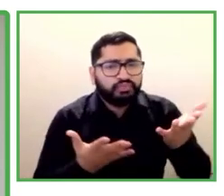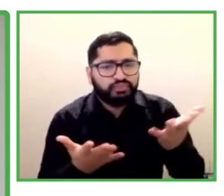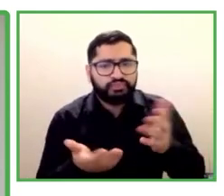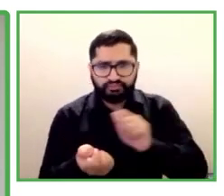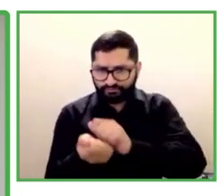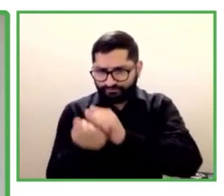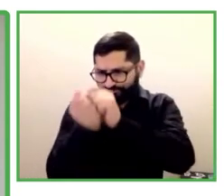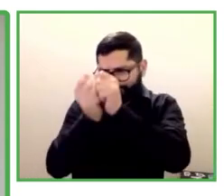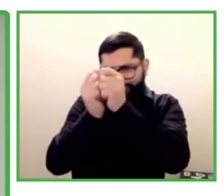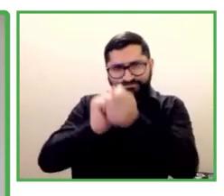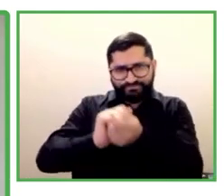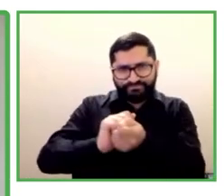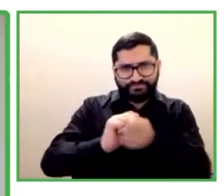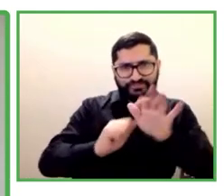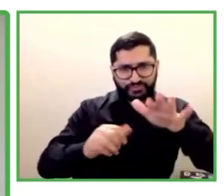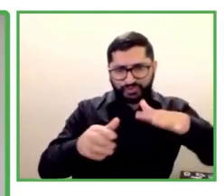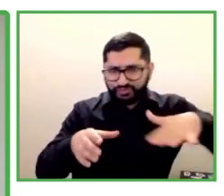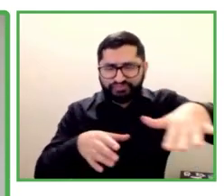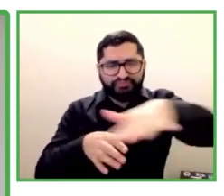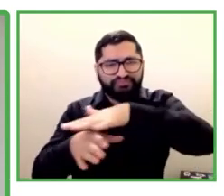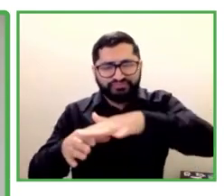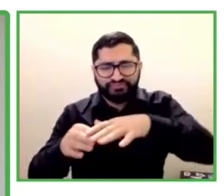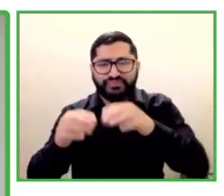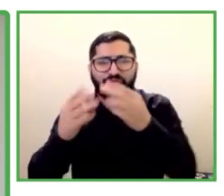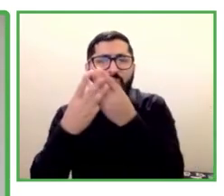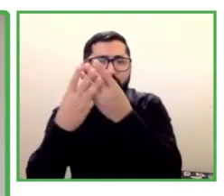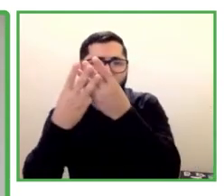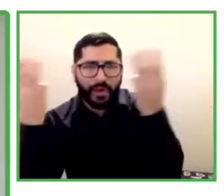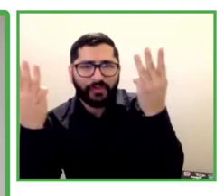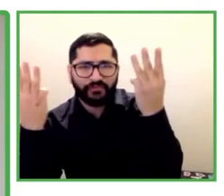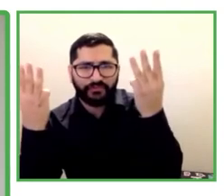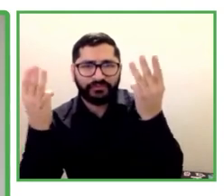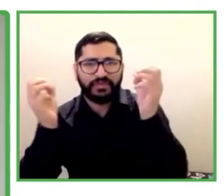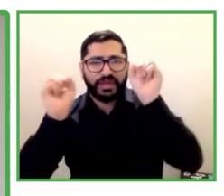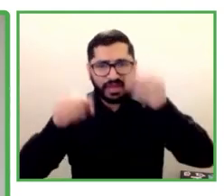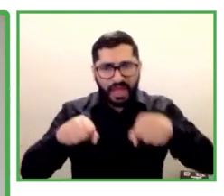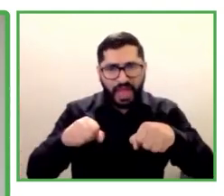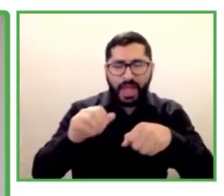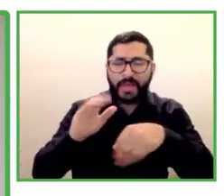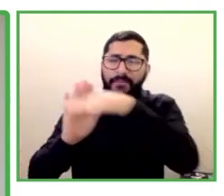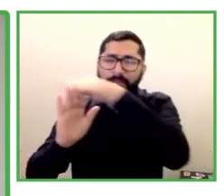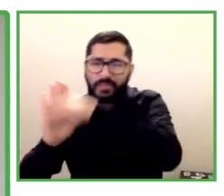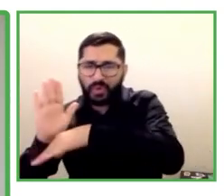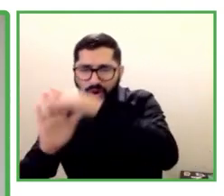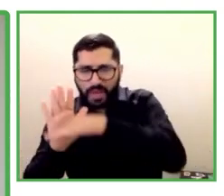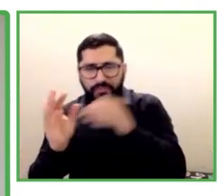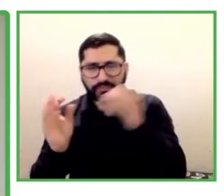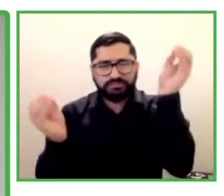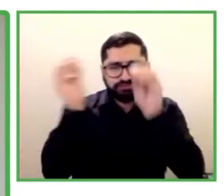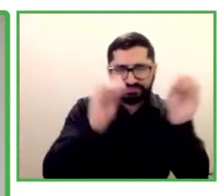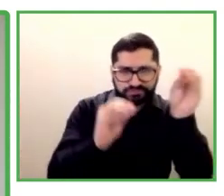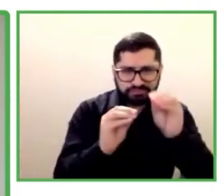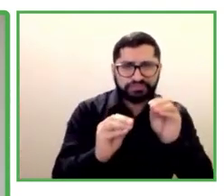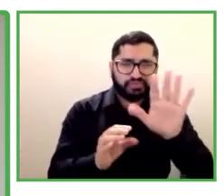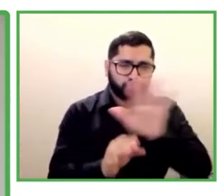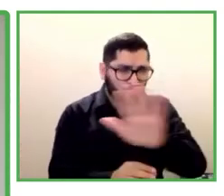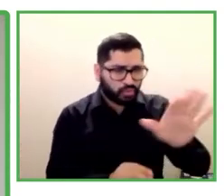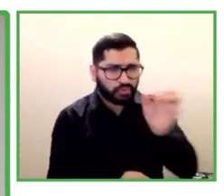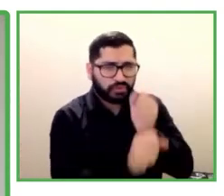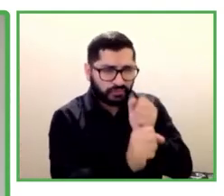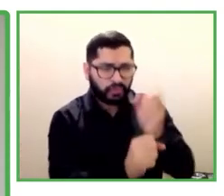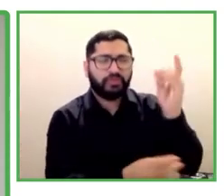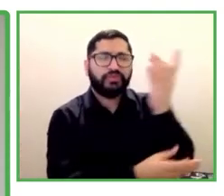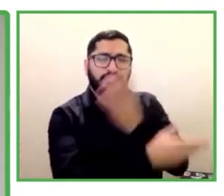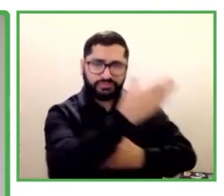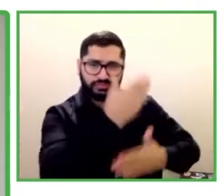promoción en un programa online que también trabaja con las personas con discapacidades y con los agentes de